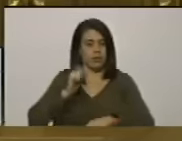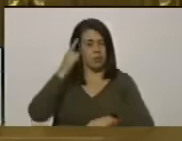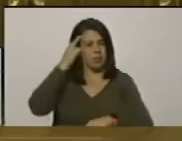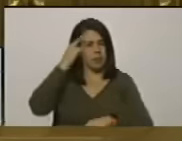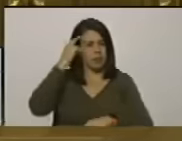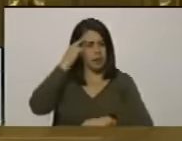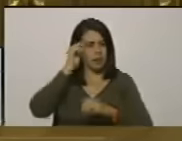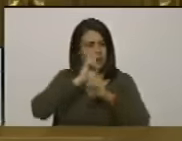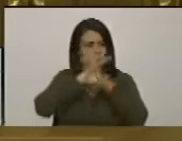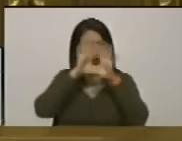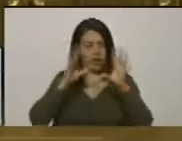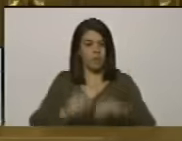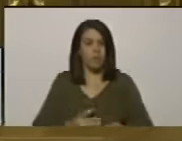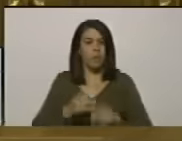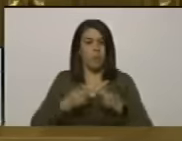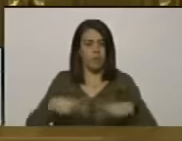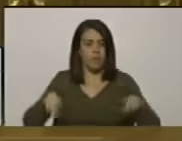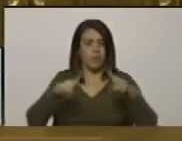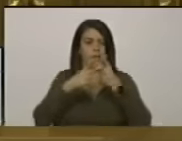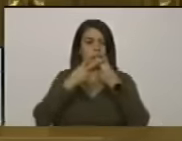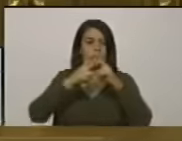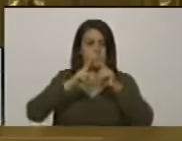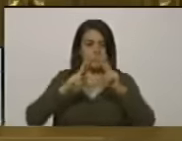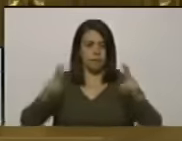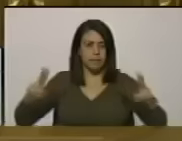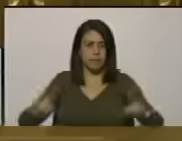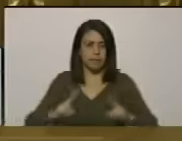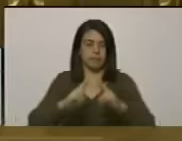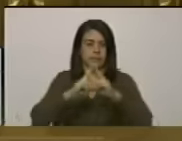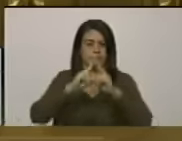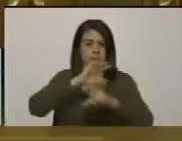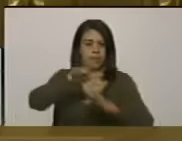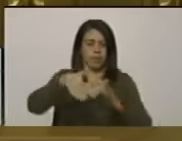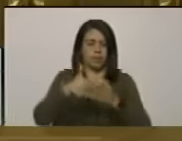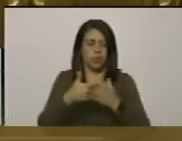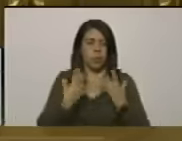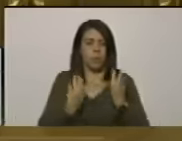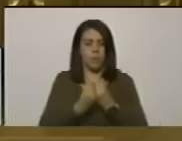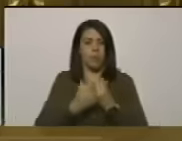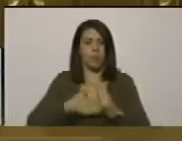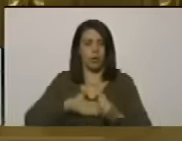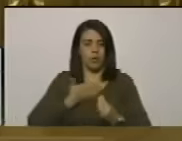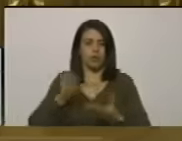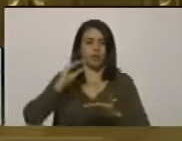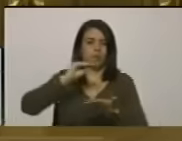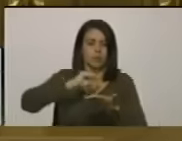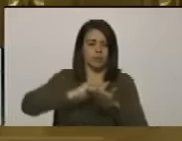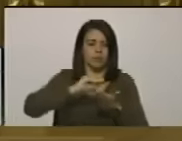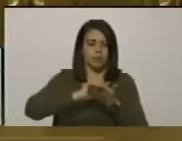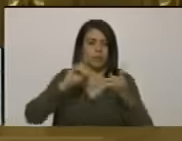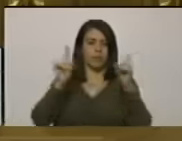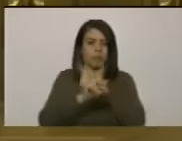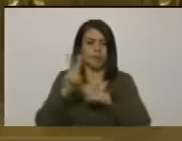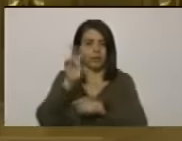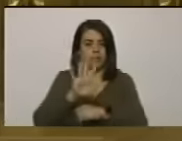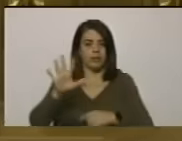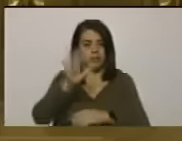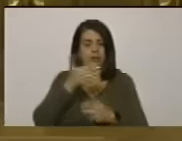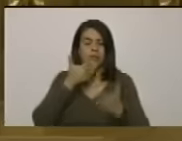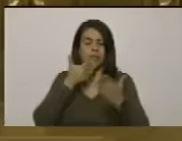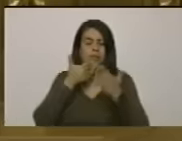y el gran valor de la paz y la reconciliación para que juntos podamos renovar y cambiar a Venezuela.